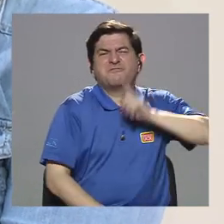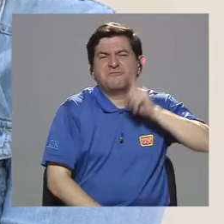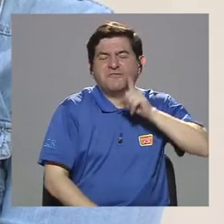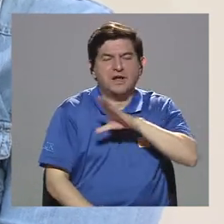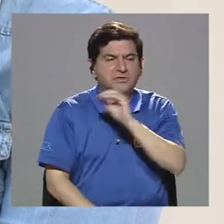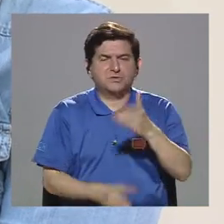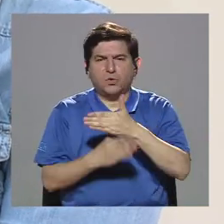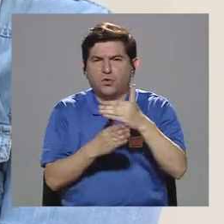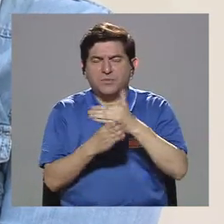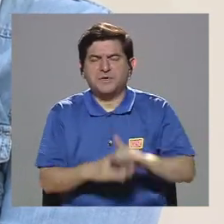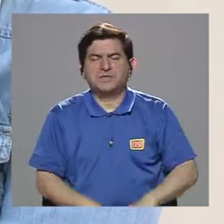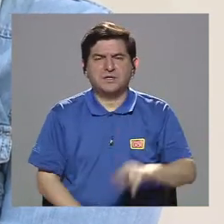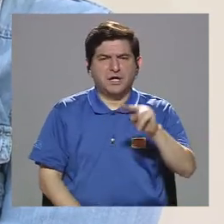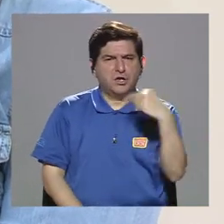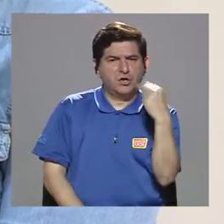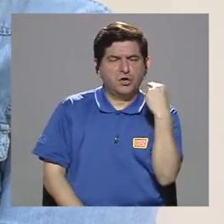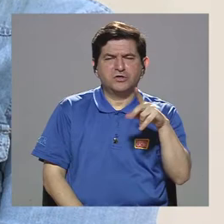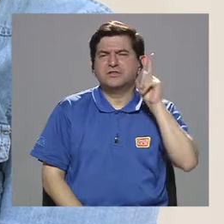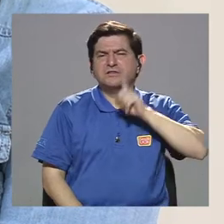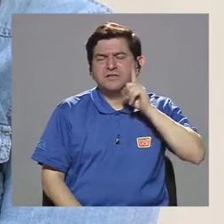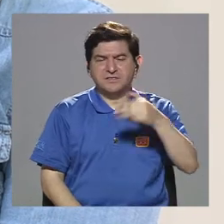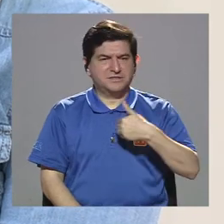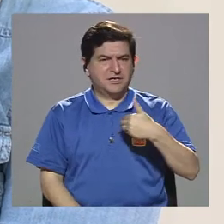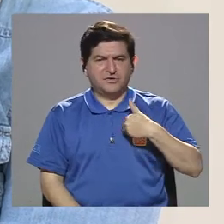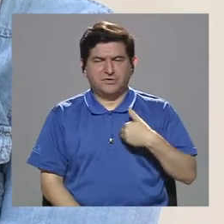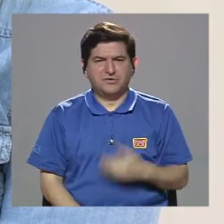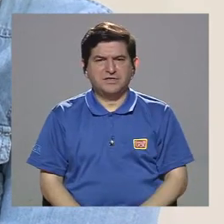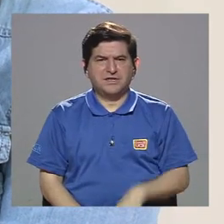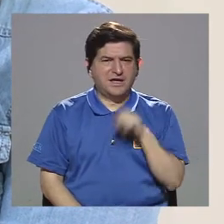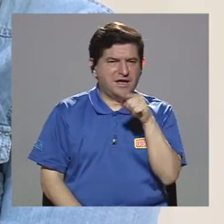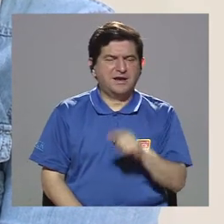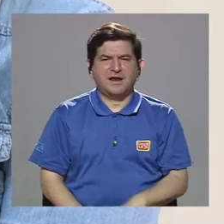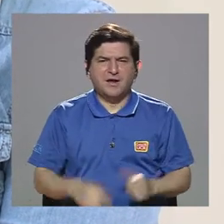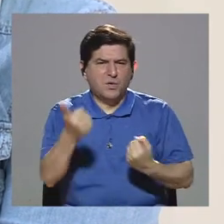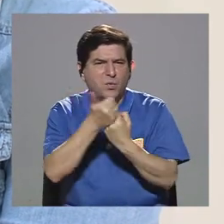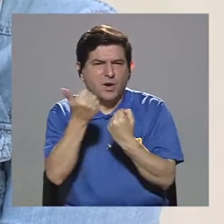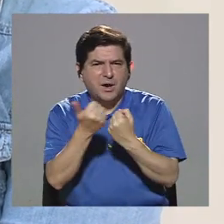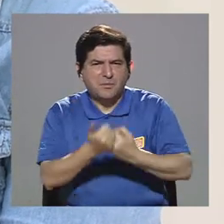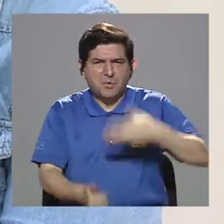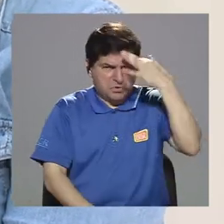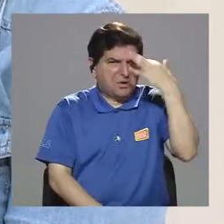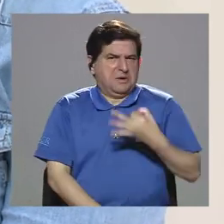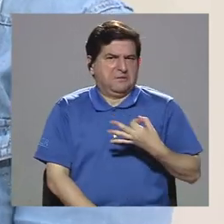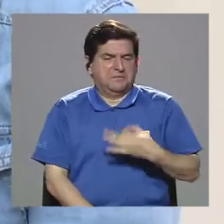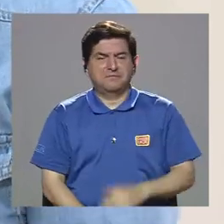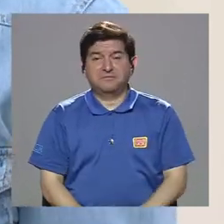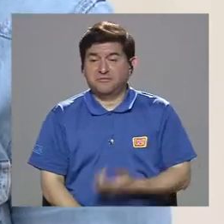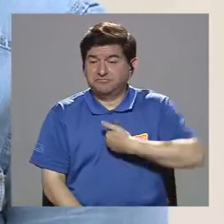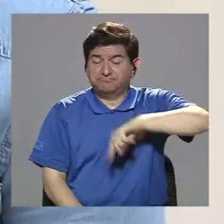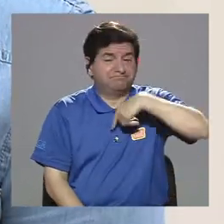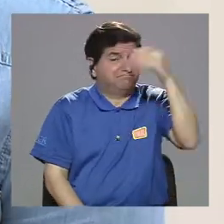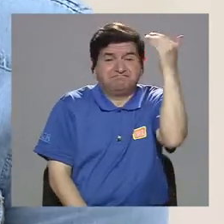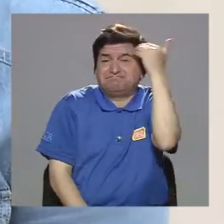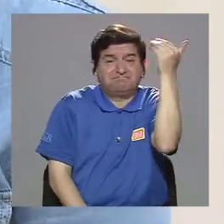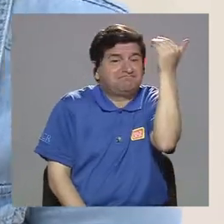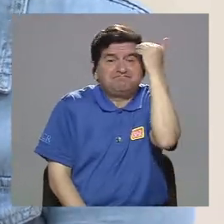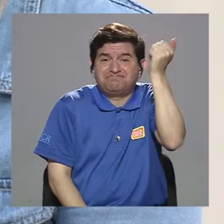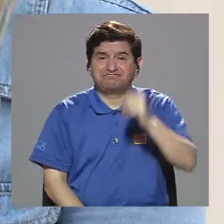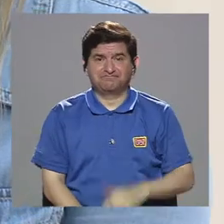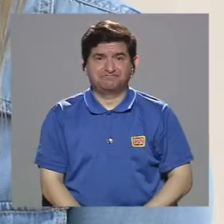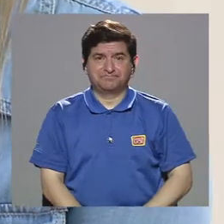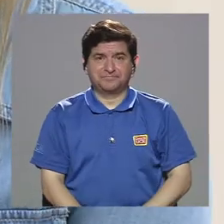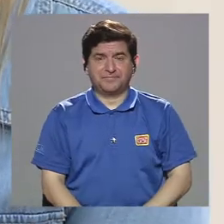o compartir una falsa noticia que tampoco tiene un crédito de fuente fidedigna. Y bueno, no lo sabemos. Entonces,